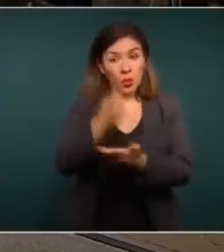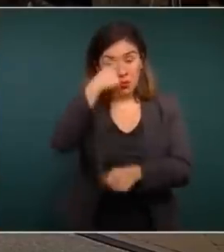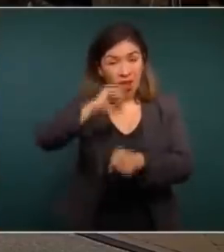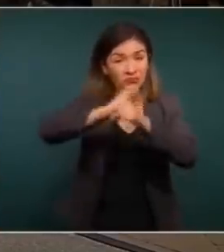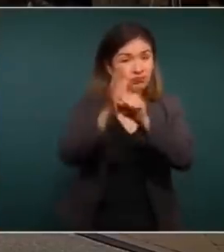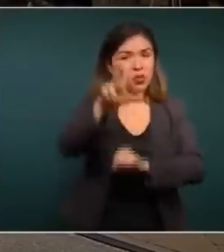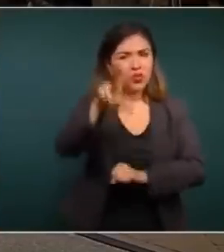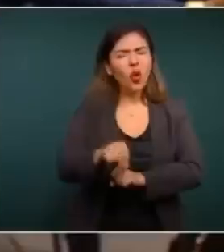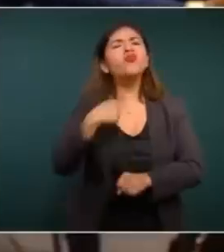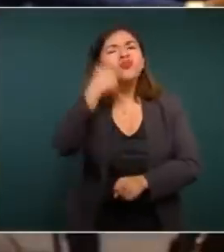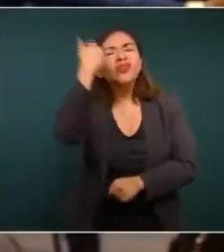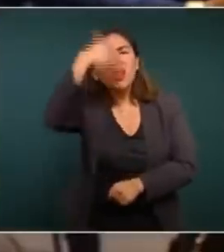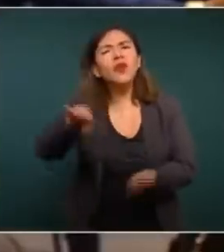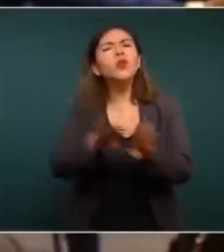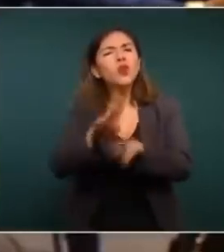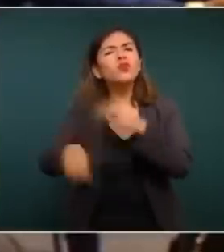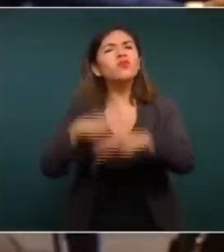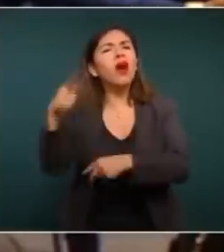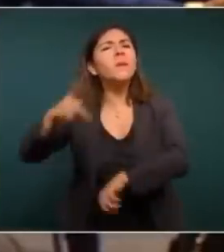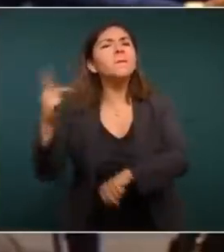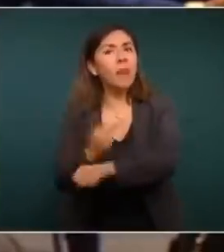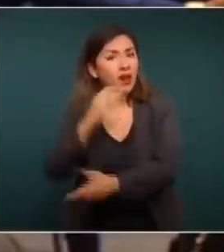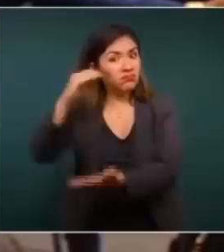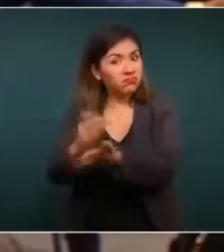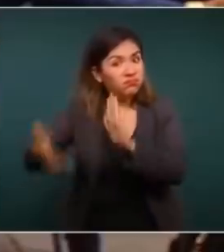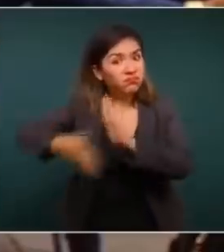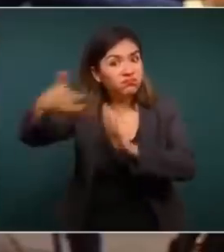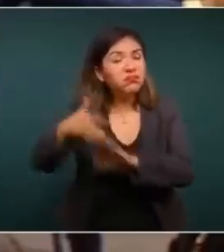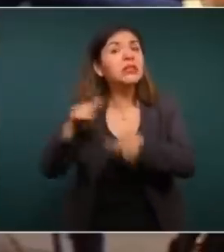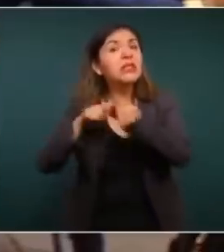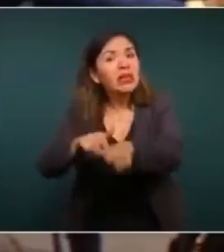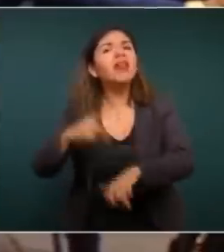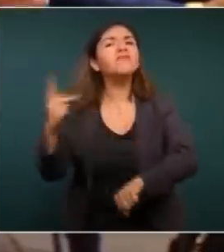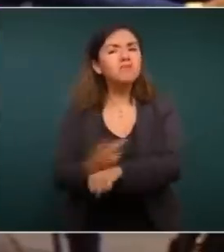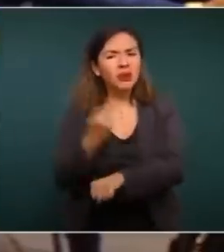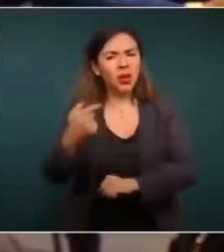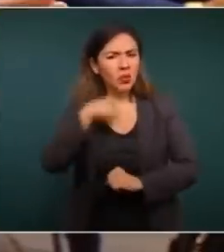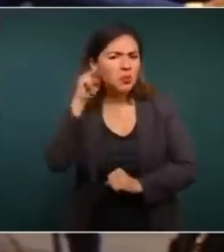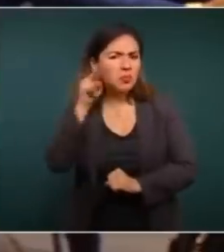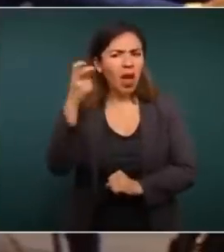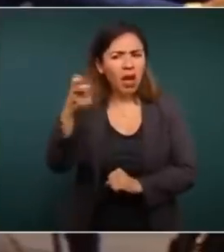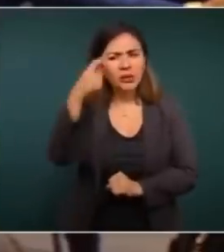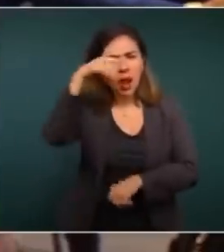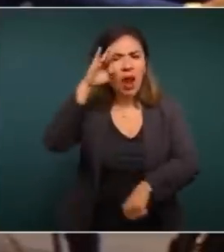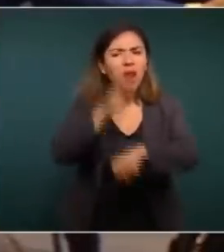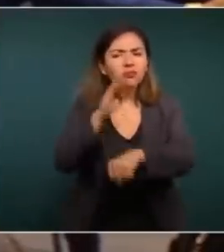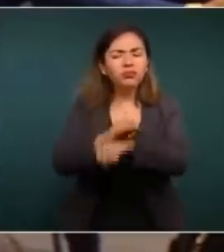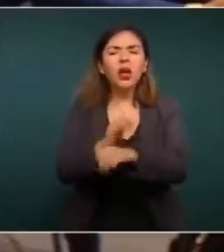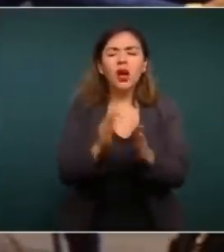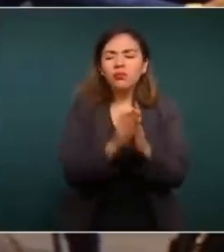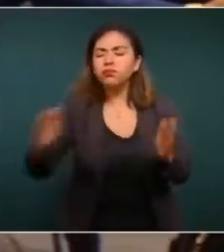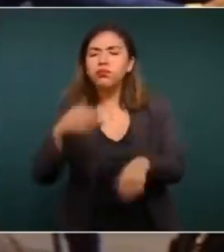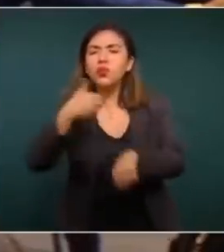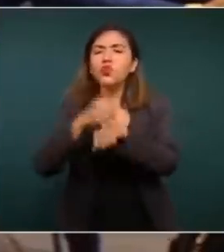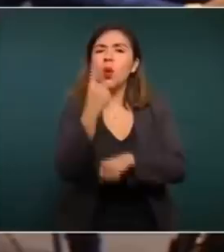la pandemia. Quisiera saber cómo va a proceder, qué va a pasar, si van a suspender las obras, van a continuar. Según entiendo, el amparo fue para el tramo uno de